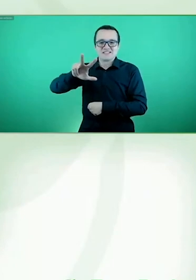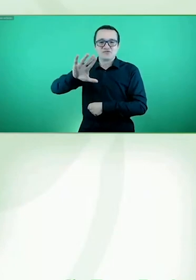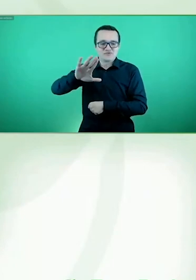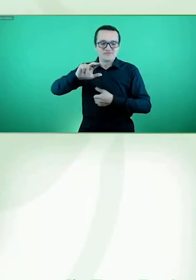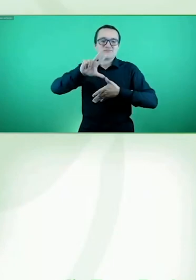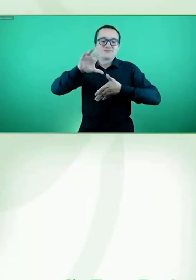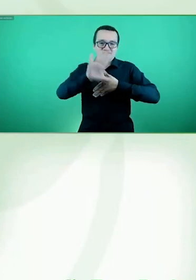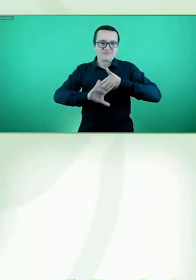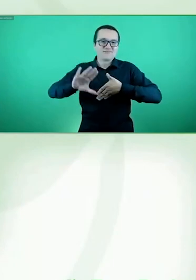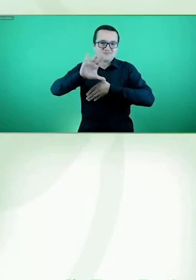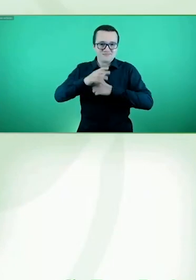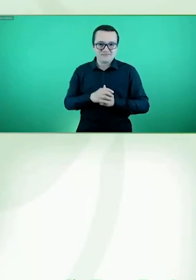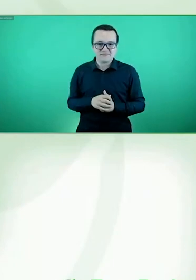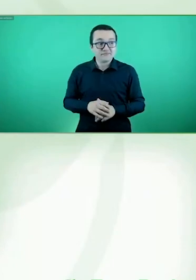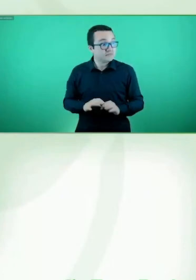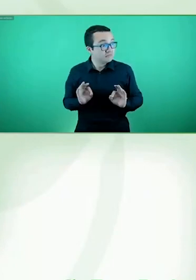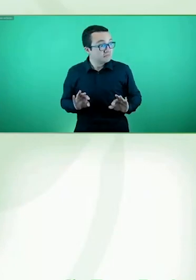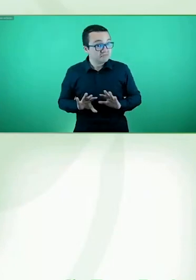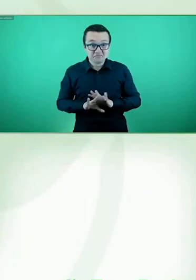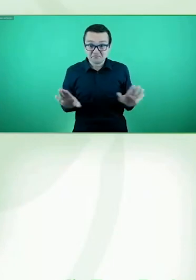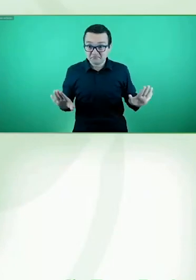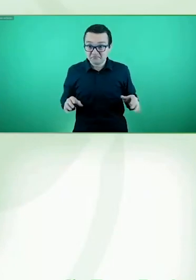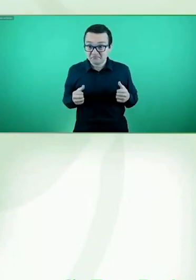Así que yo creo que ya estamos, ya tenemos a nuestra protagonista. Gracias. Gracias.